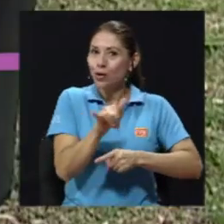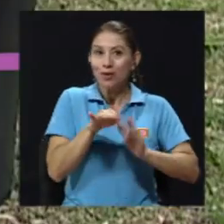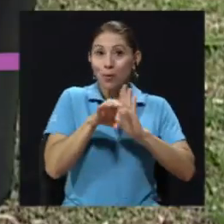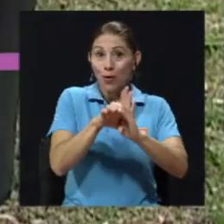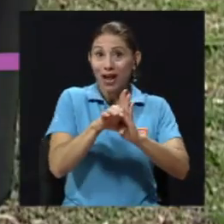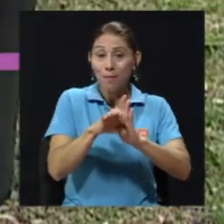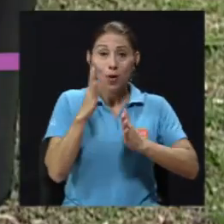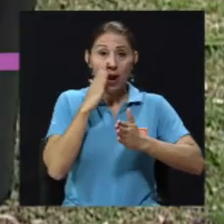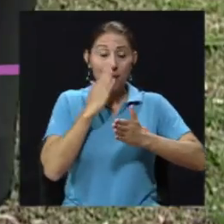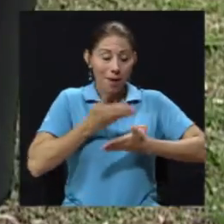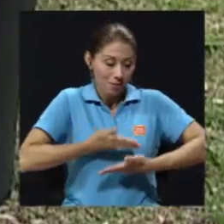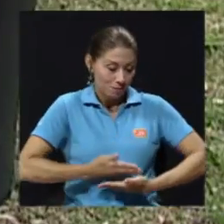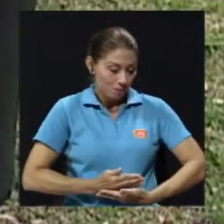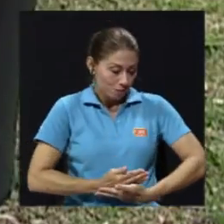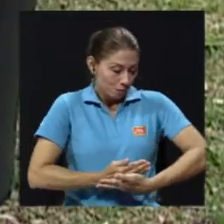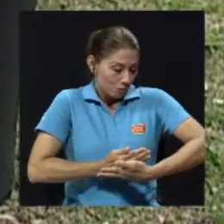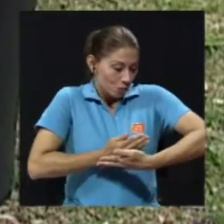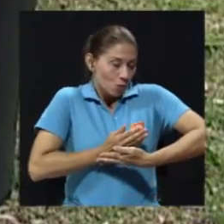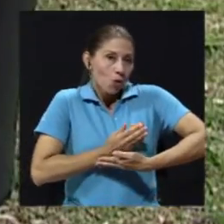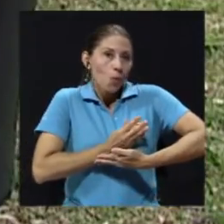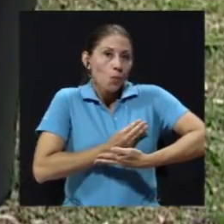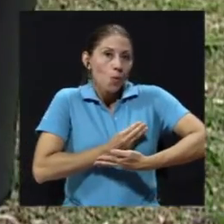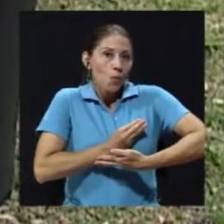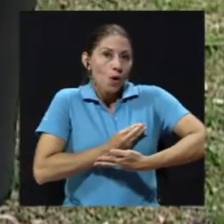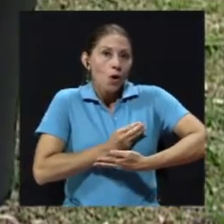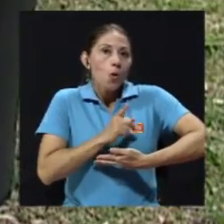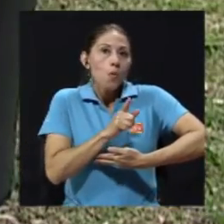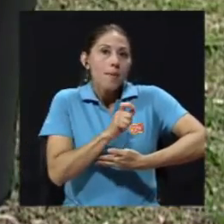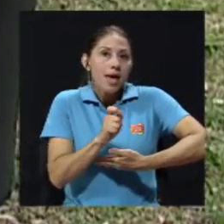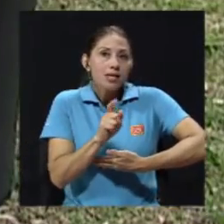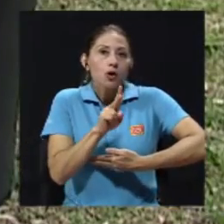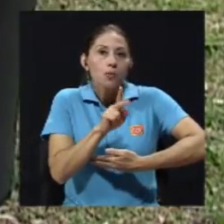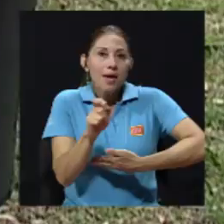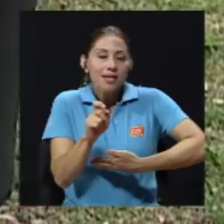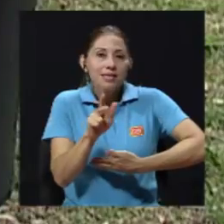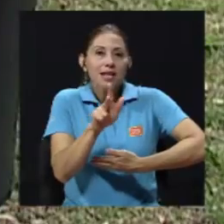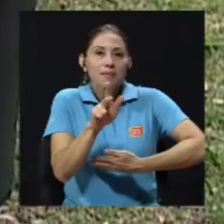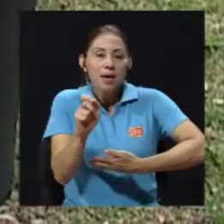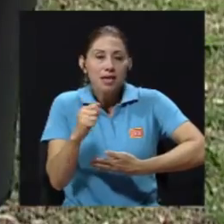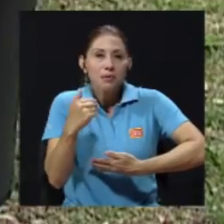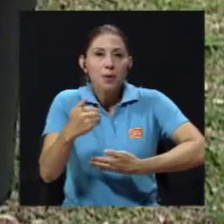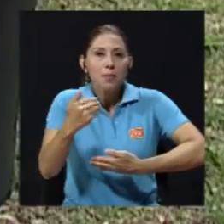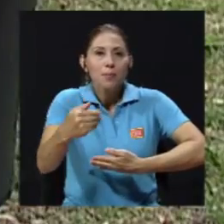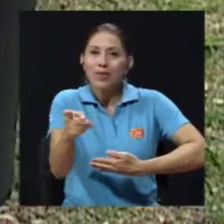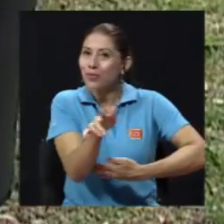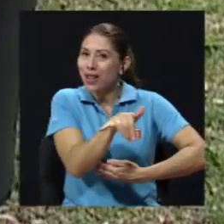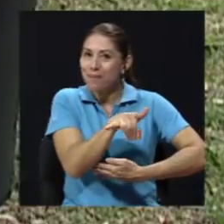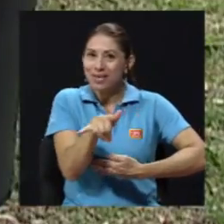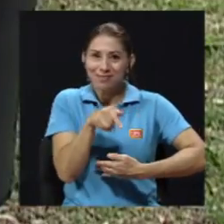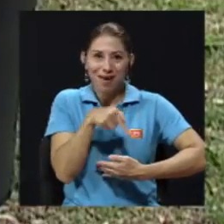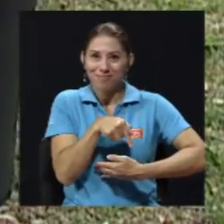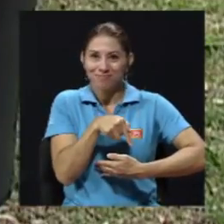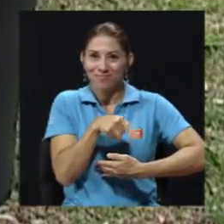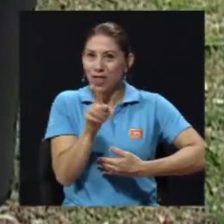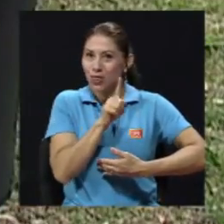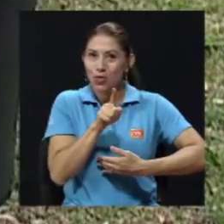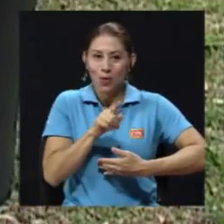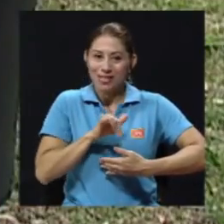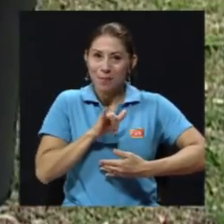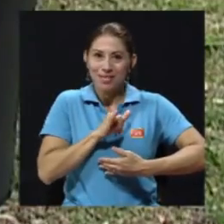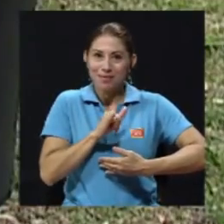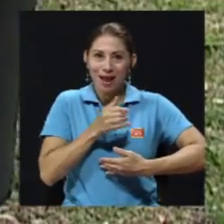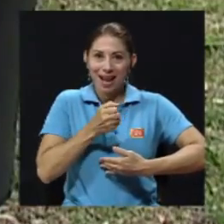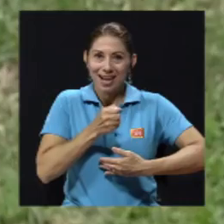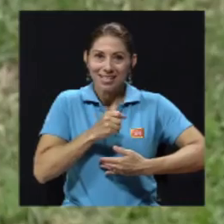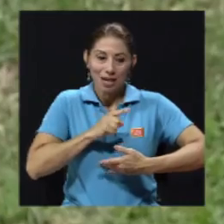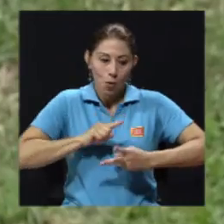un bebé recién nacido, ni de la del mes, ni la de los dos meses, ni cuando tiene seis meses. Igual, no es la misma la leche al inicio de la toma que